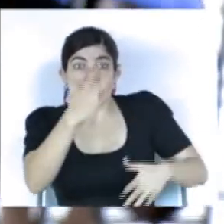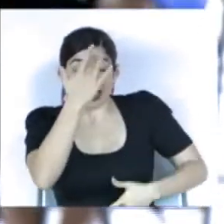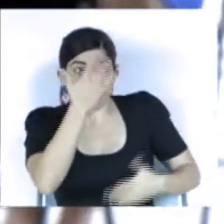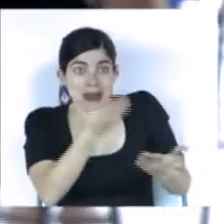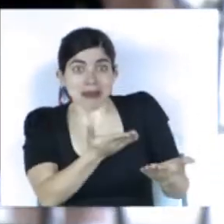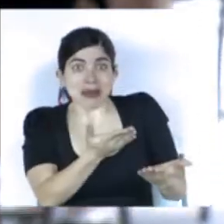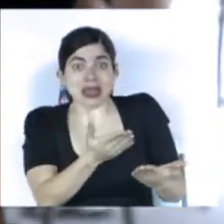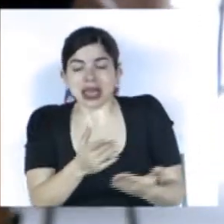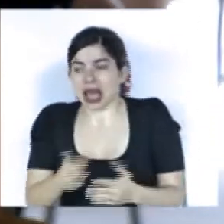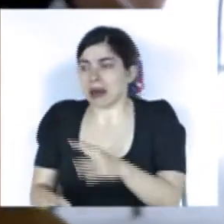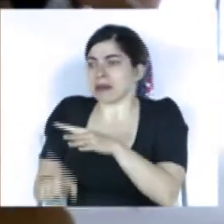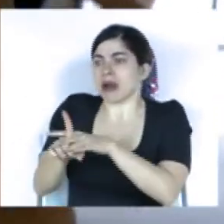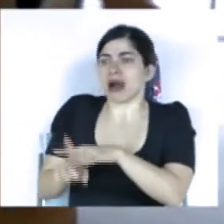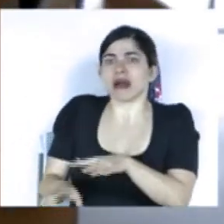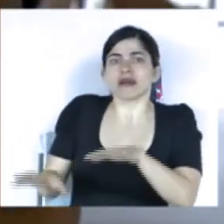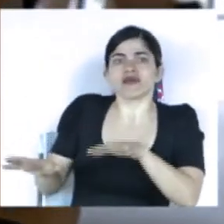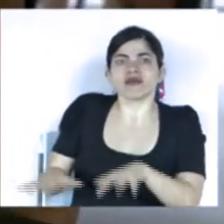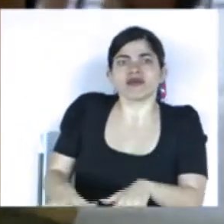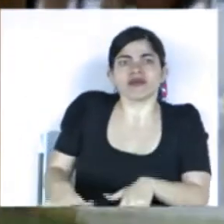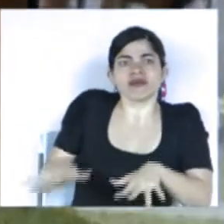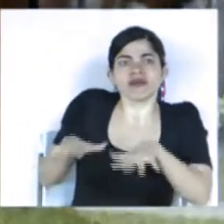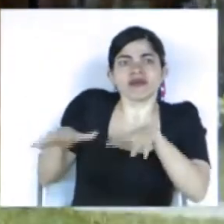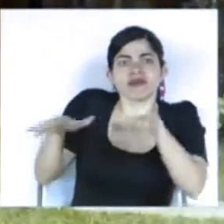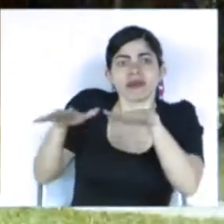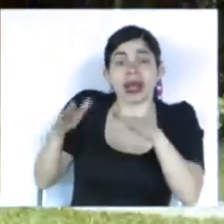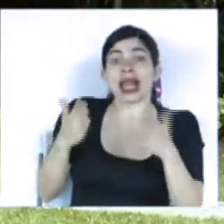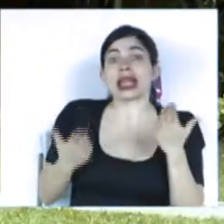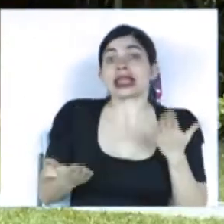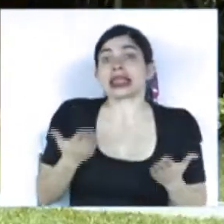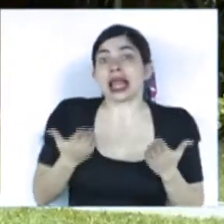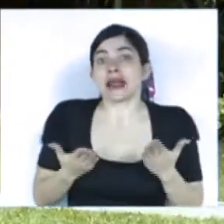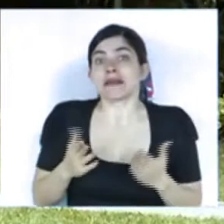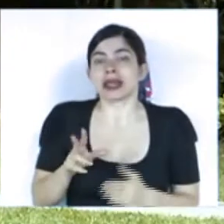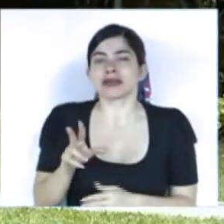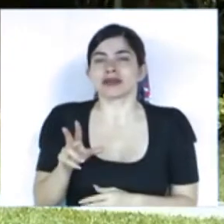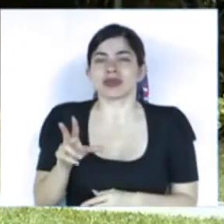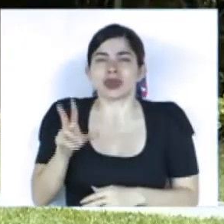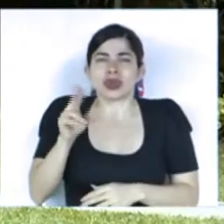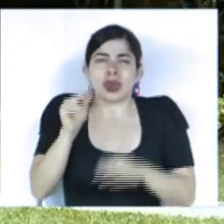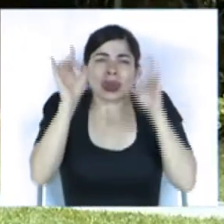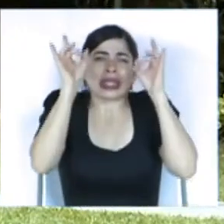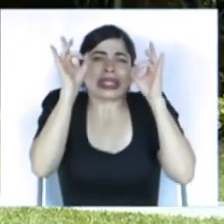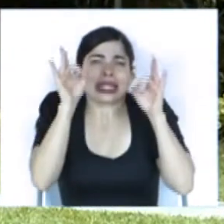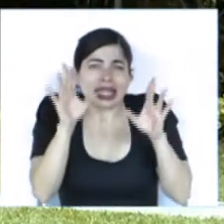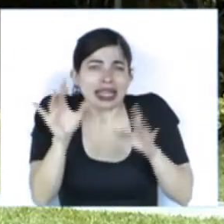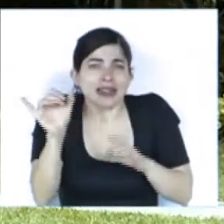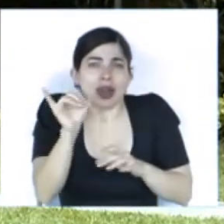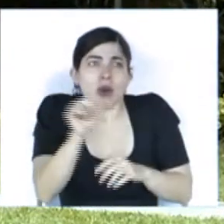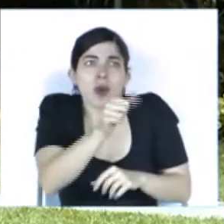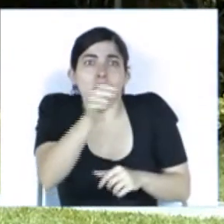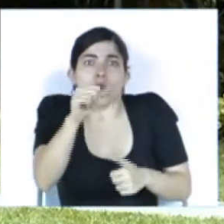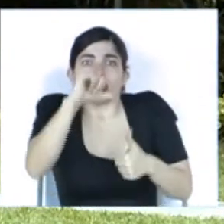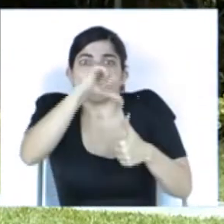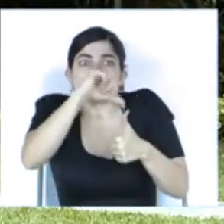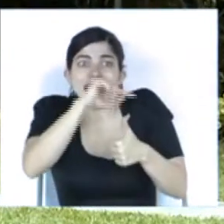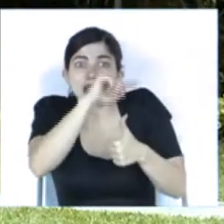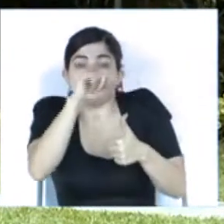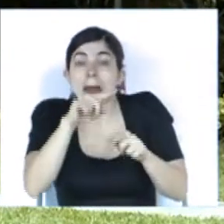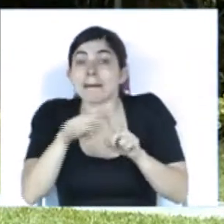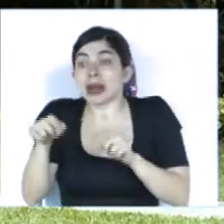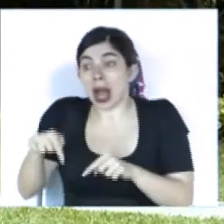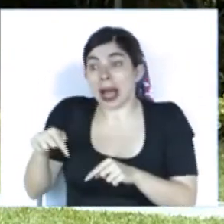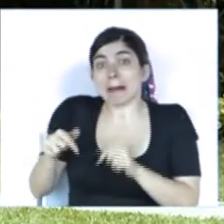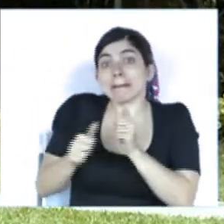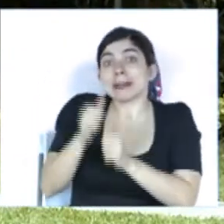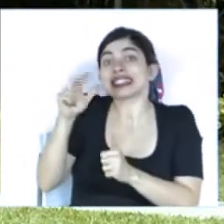eventos de inundación. Quizá no al nivel tan catastrófico del resto de Centroamérica, pero más de 300 mil